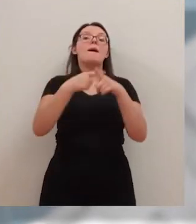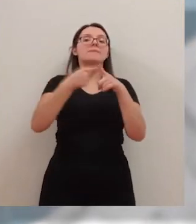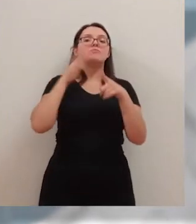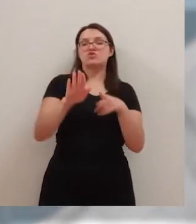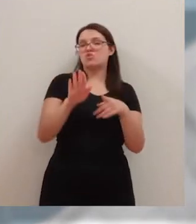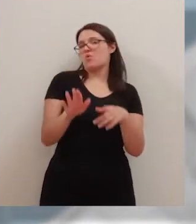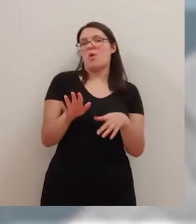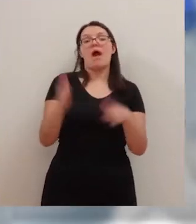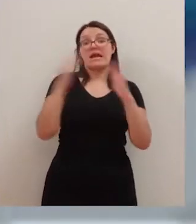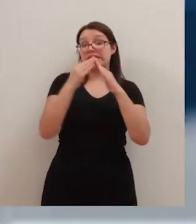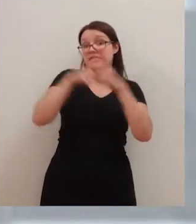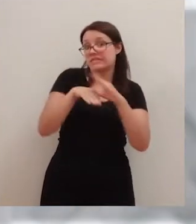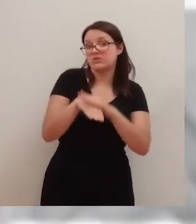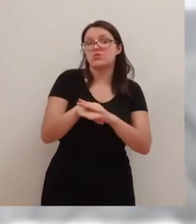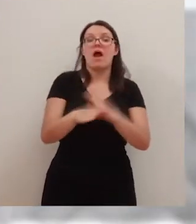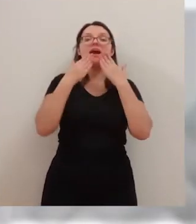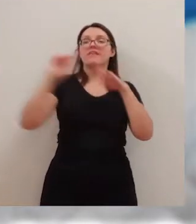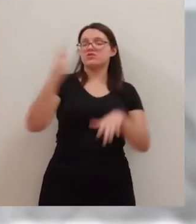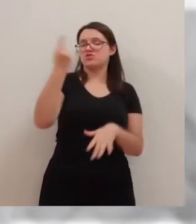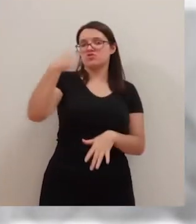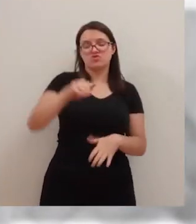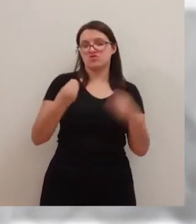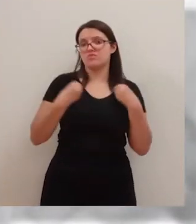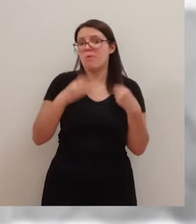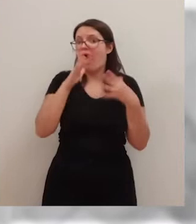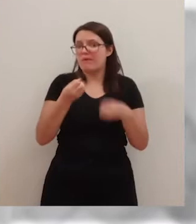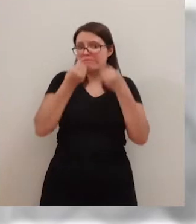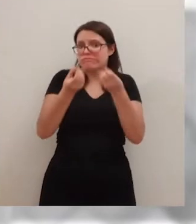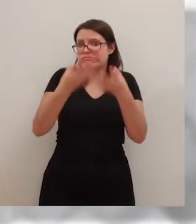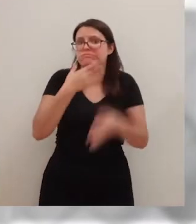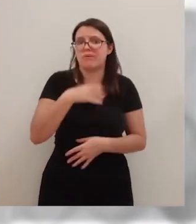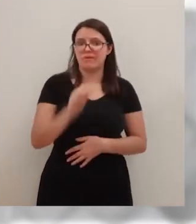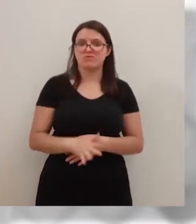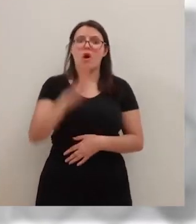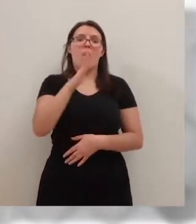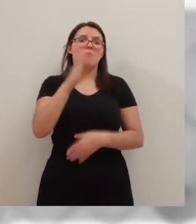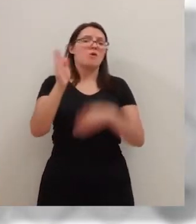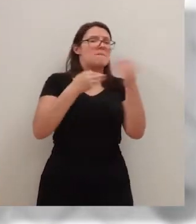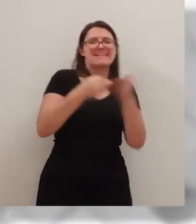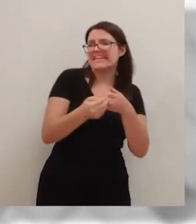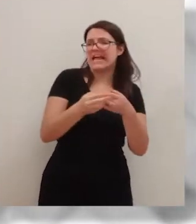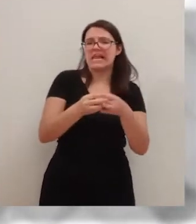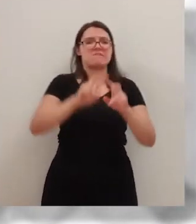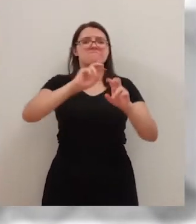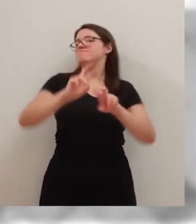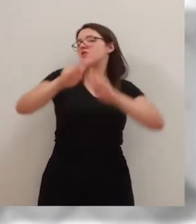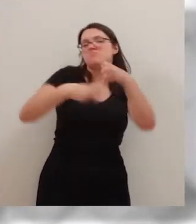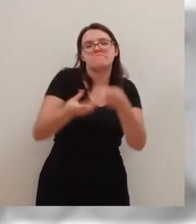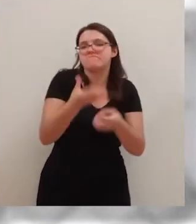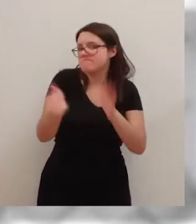estamos vivos. ¿Qué podemos contar lo que está pasando ahora? Porque lo material lo podemos recuperar, que